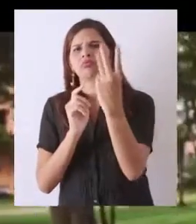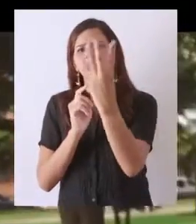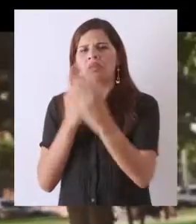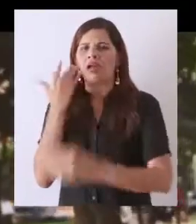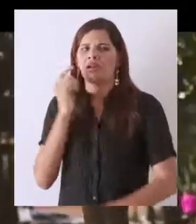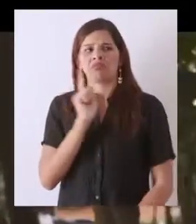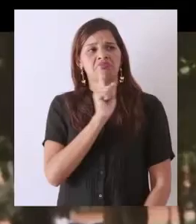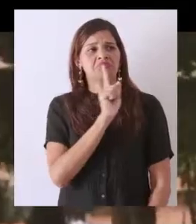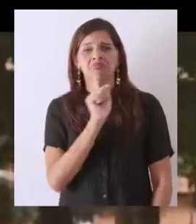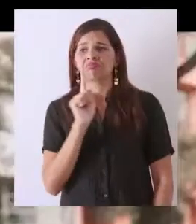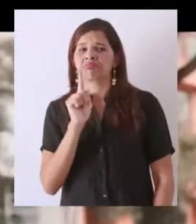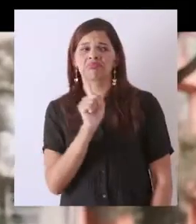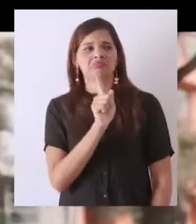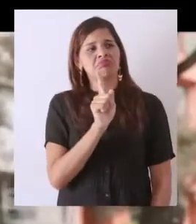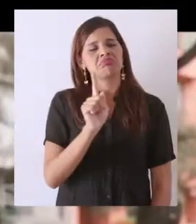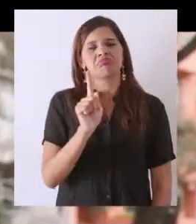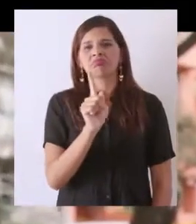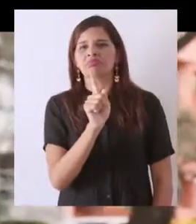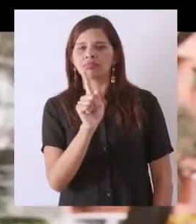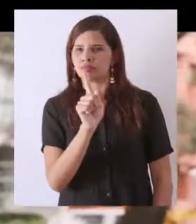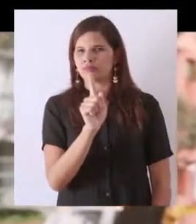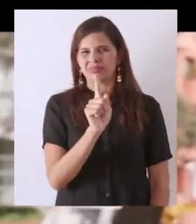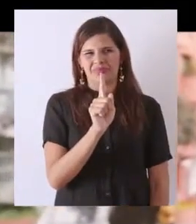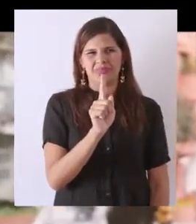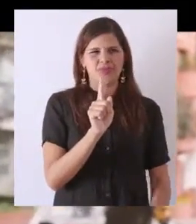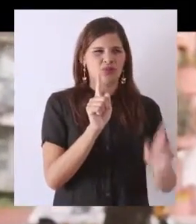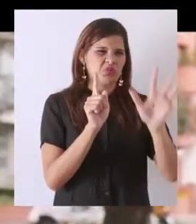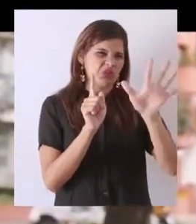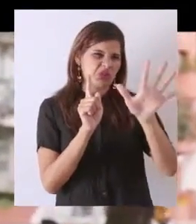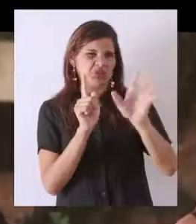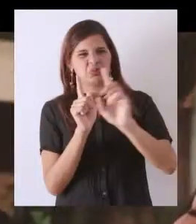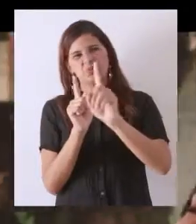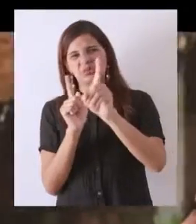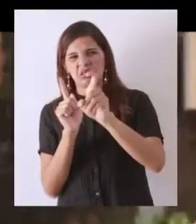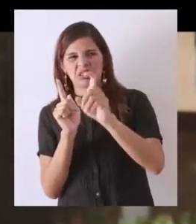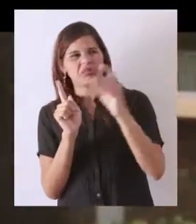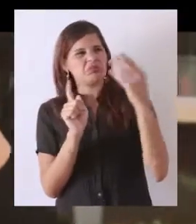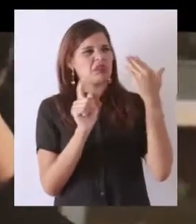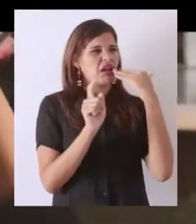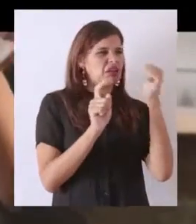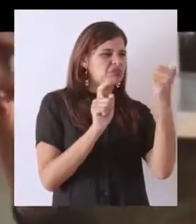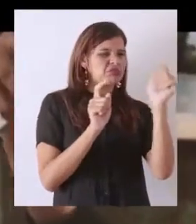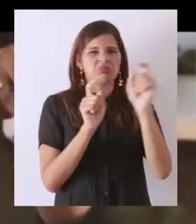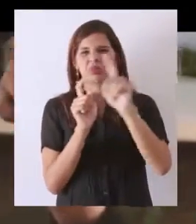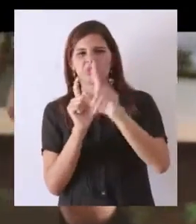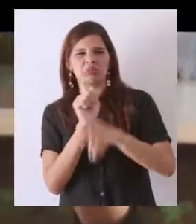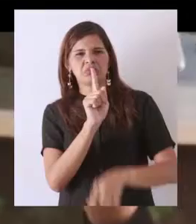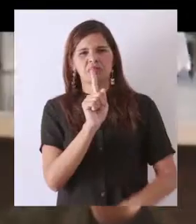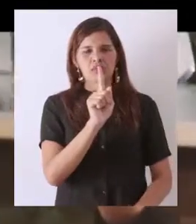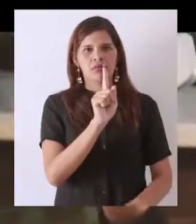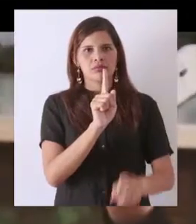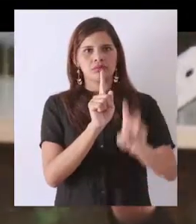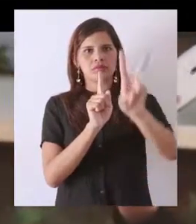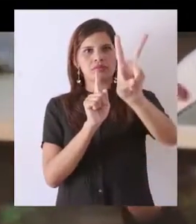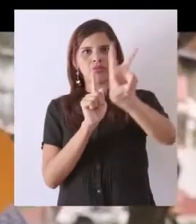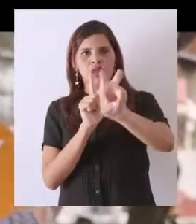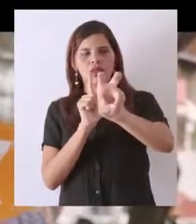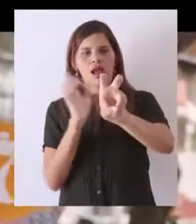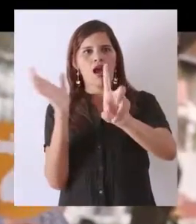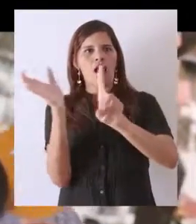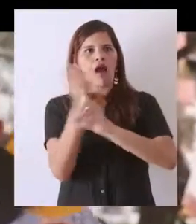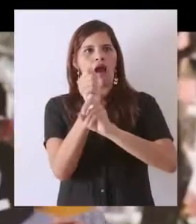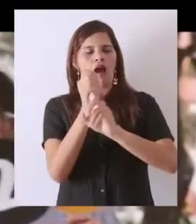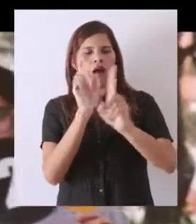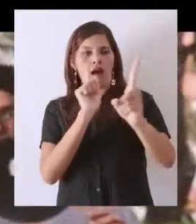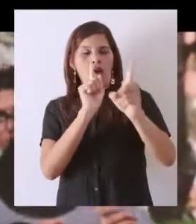por un número y a medida que ella va caminando de pronto va viendo los chicos número 5, la chica número 10 hasta que finalmente